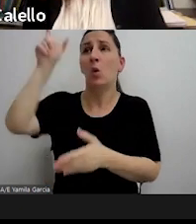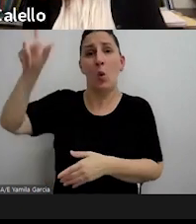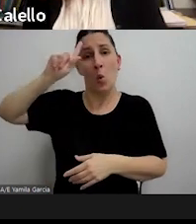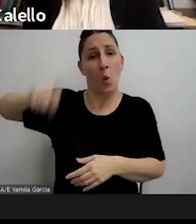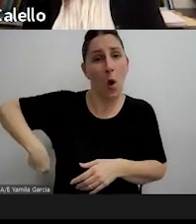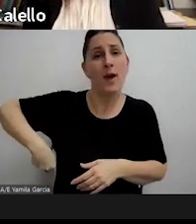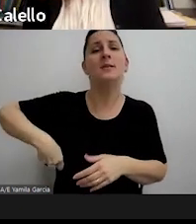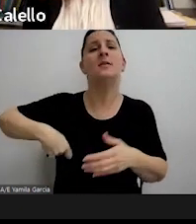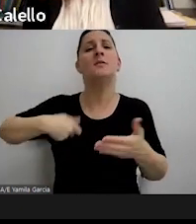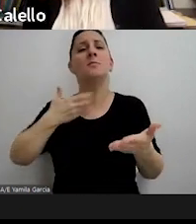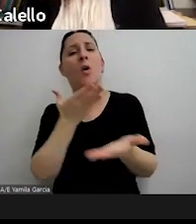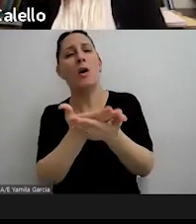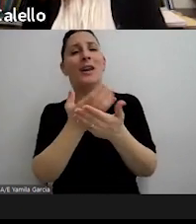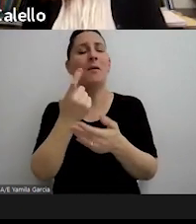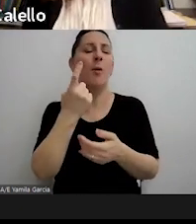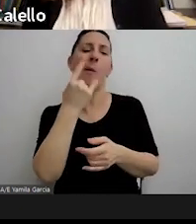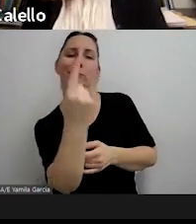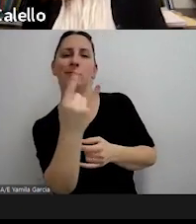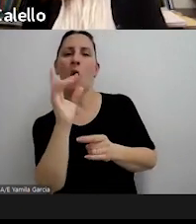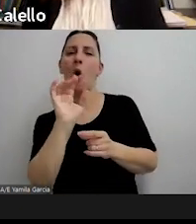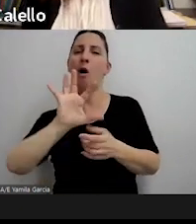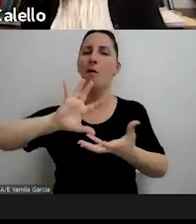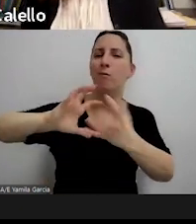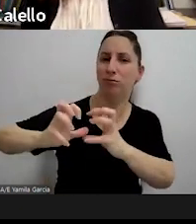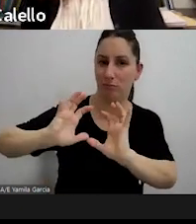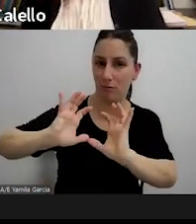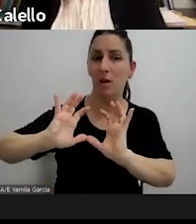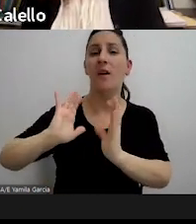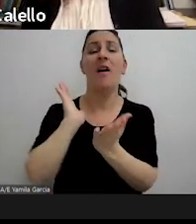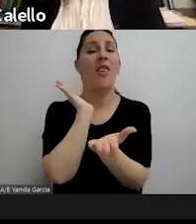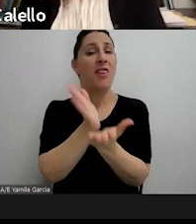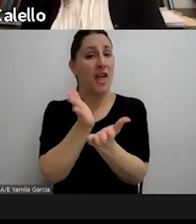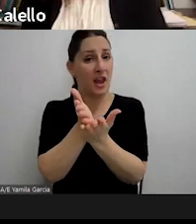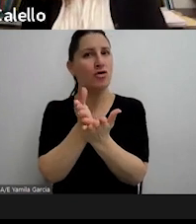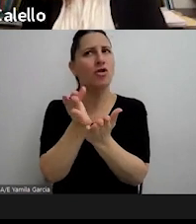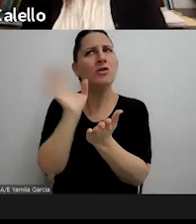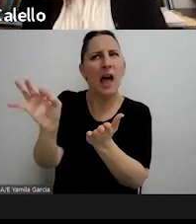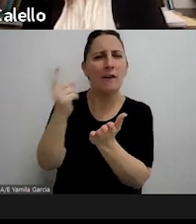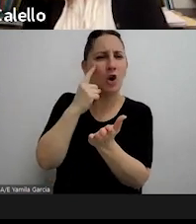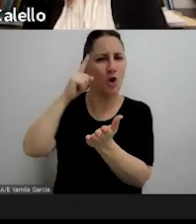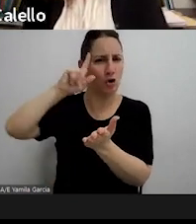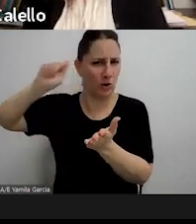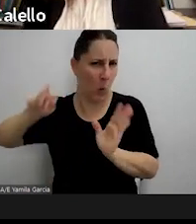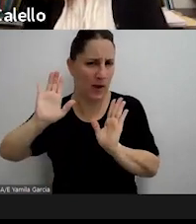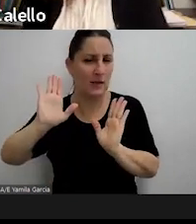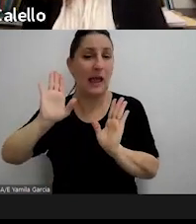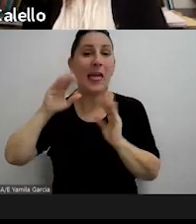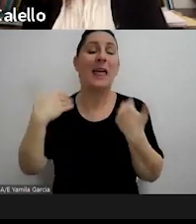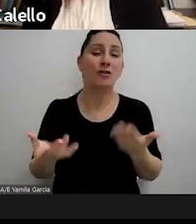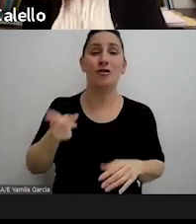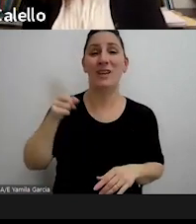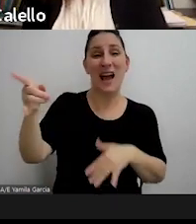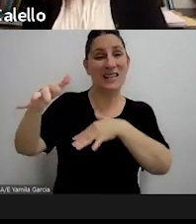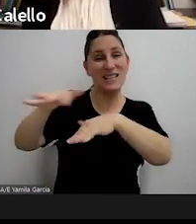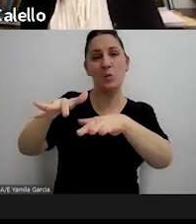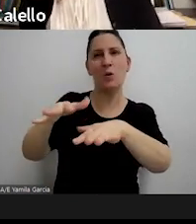por yuna no viscuria o sea en definitiva el derecho lo conoce el juez y en todos esos casos no se no